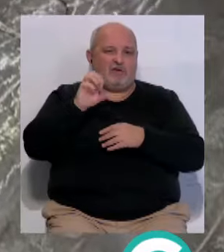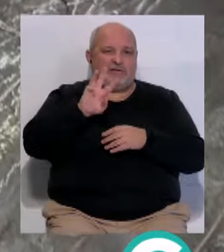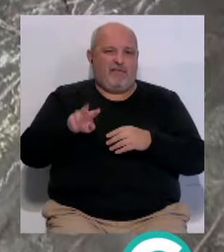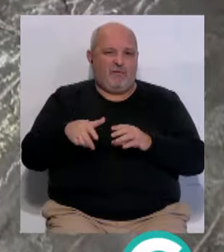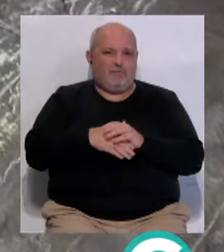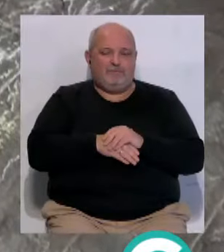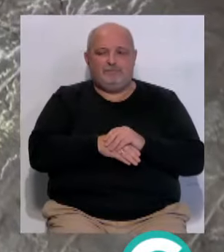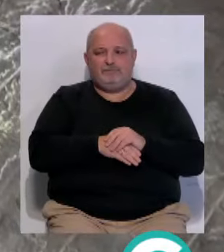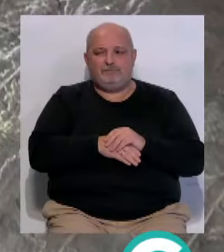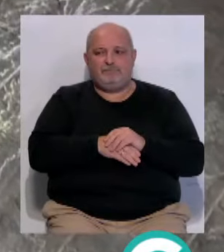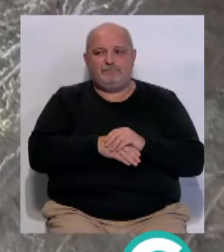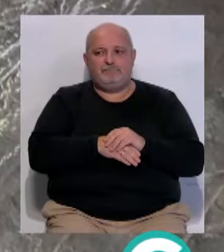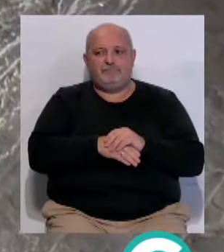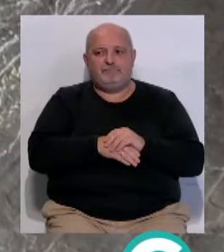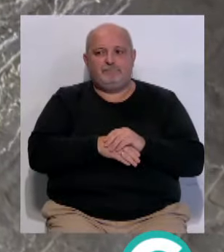III.